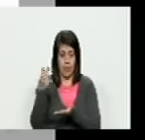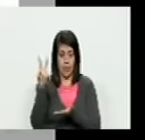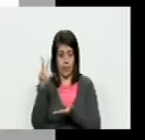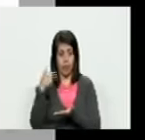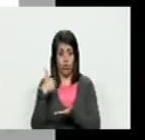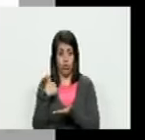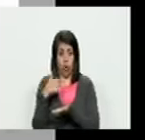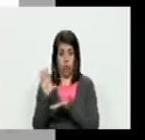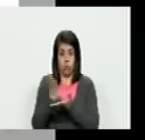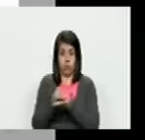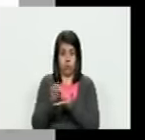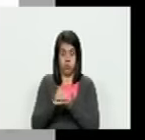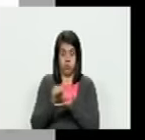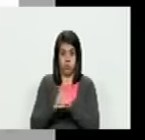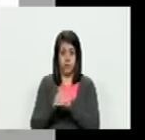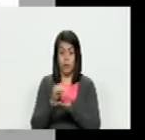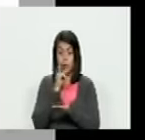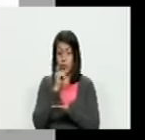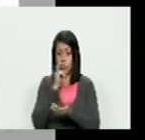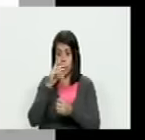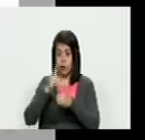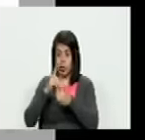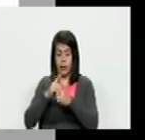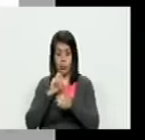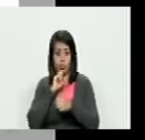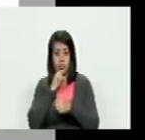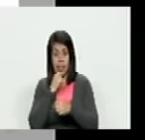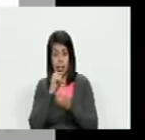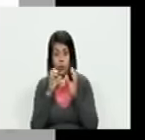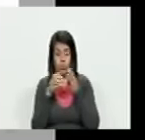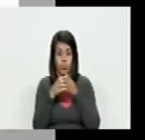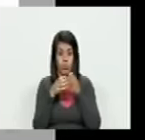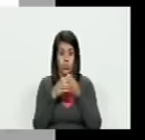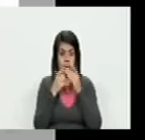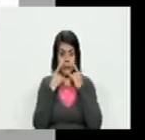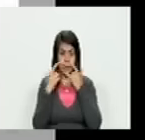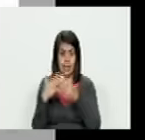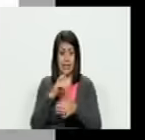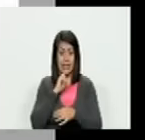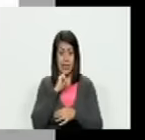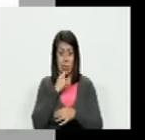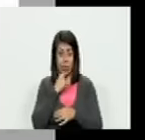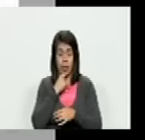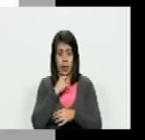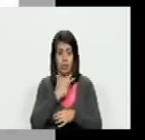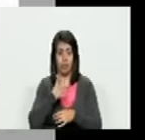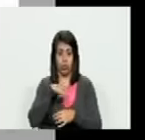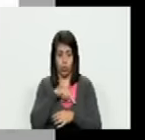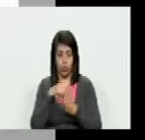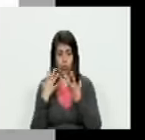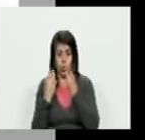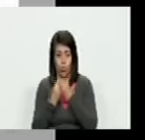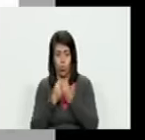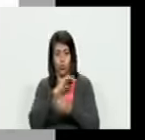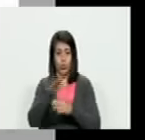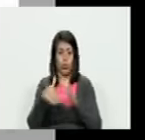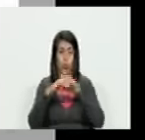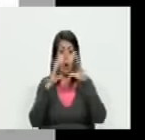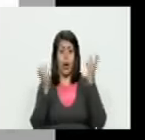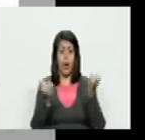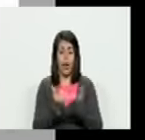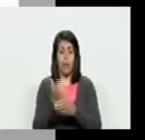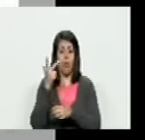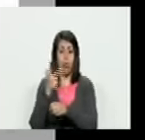yo lo hackeé con mi grupo con Anonymous y con un grupo que se llama Ghost Security y nosotros con hermanos de toda parte del mundo